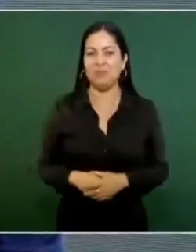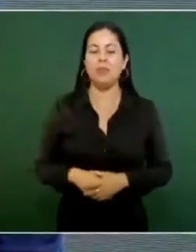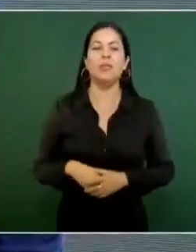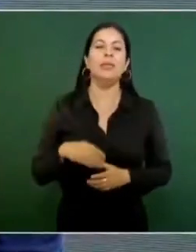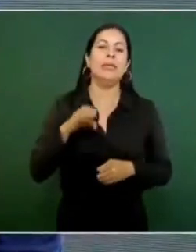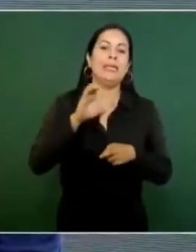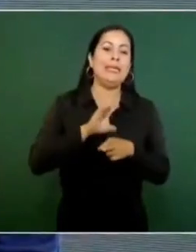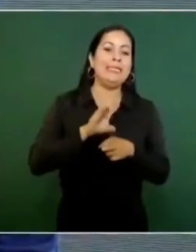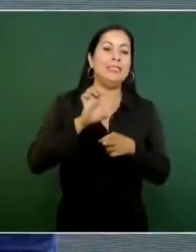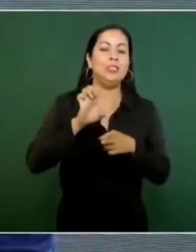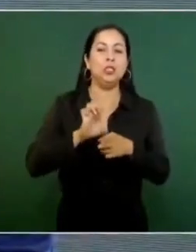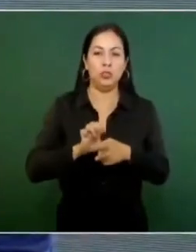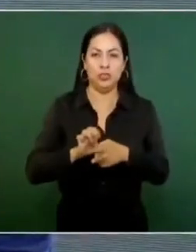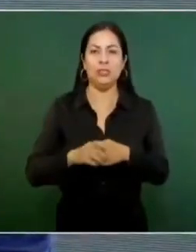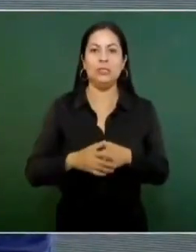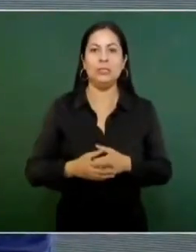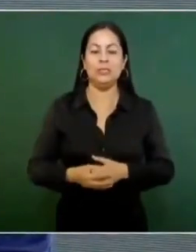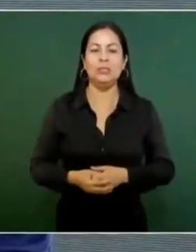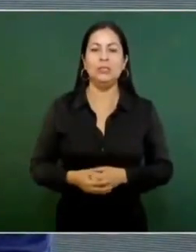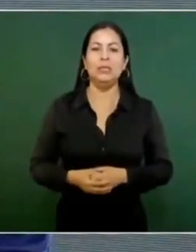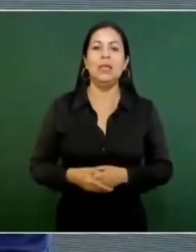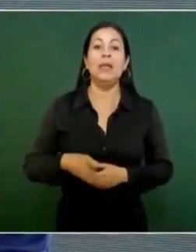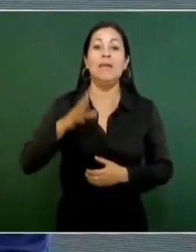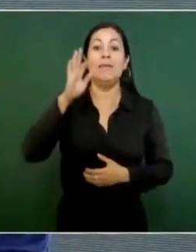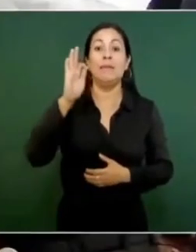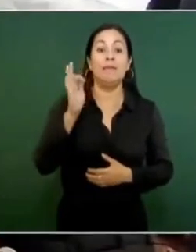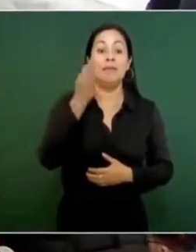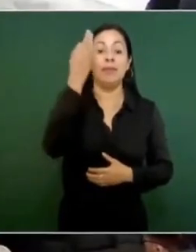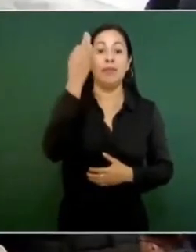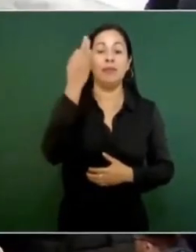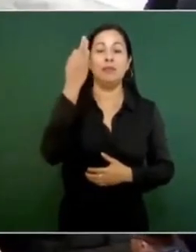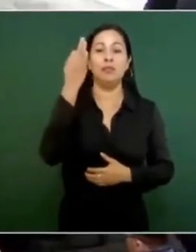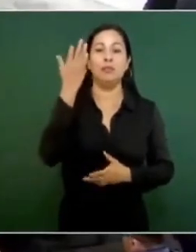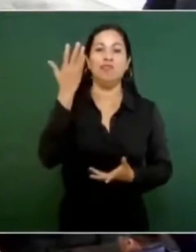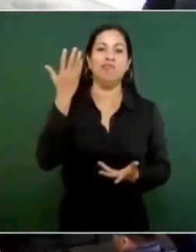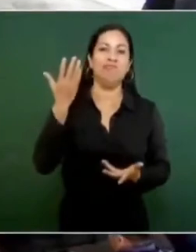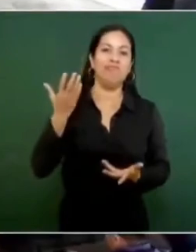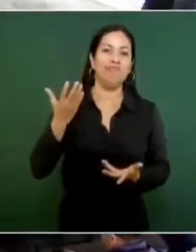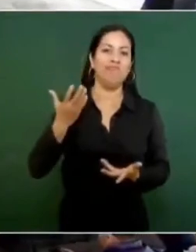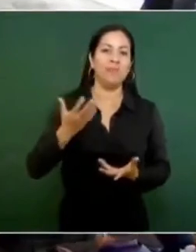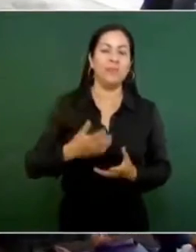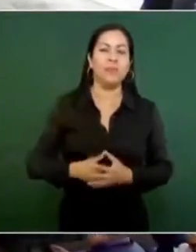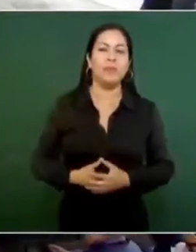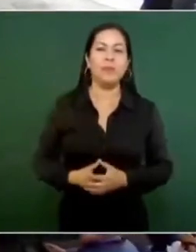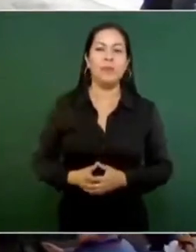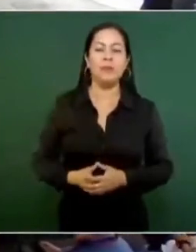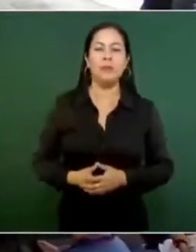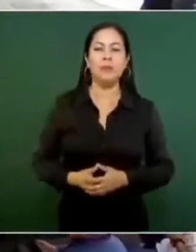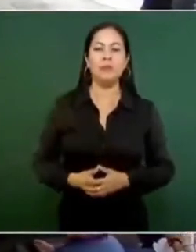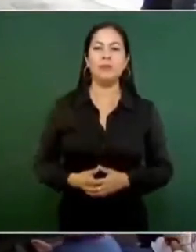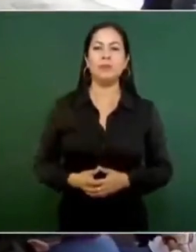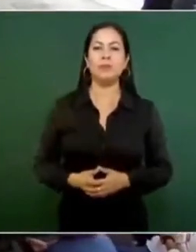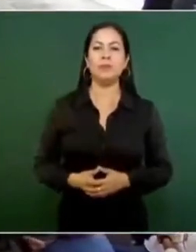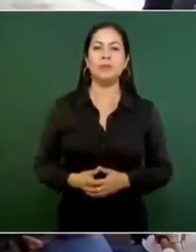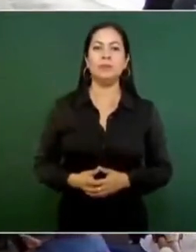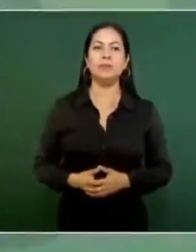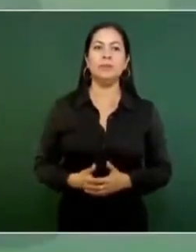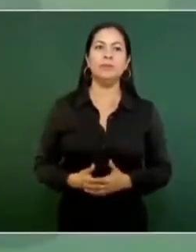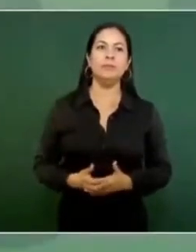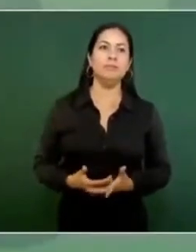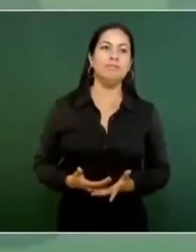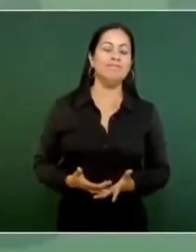la federación se quedó sin poder